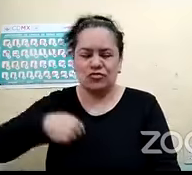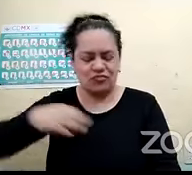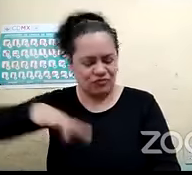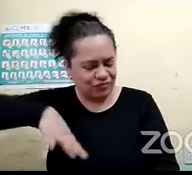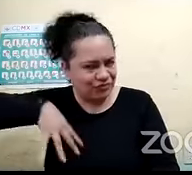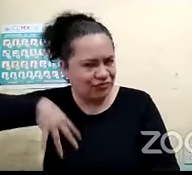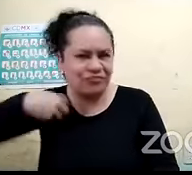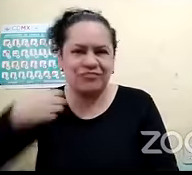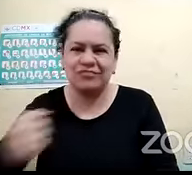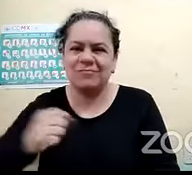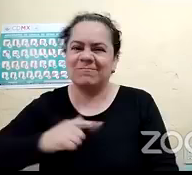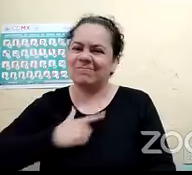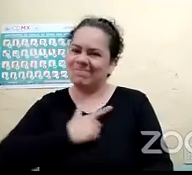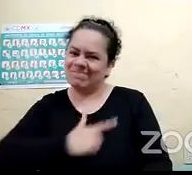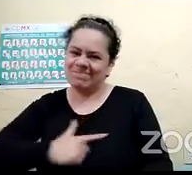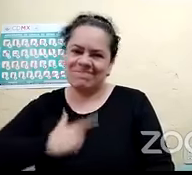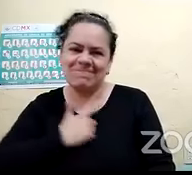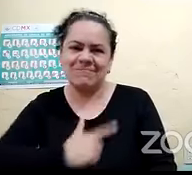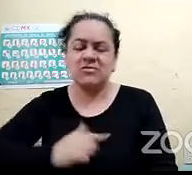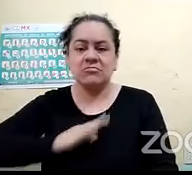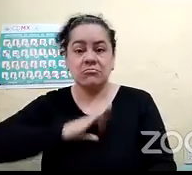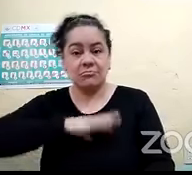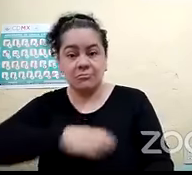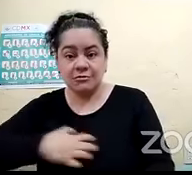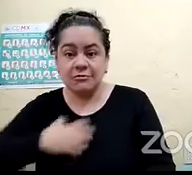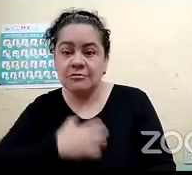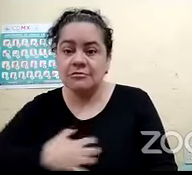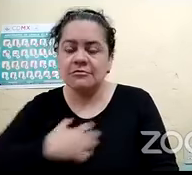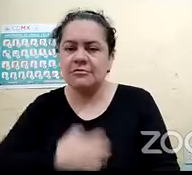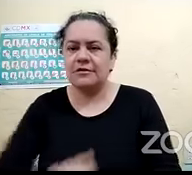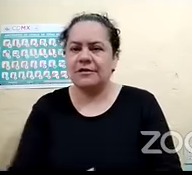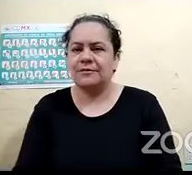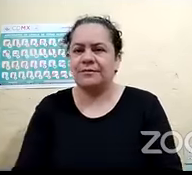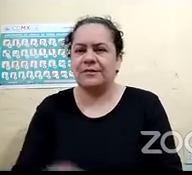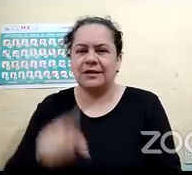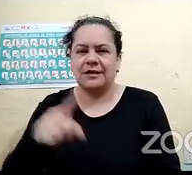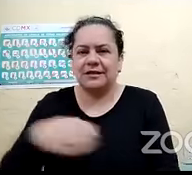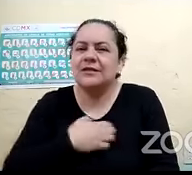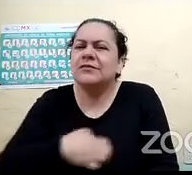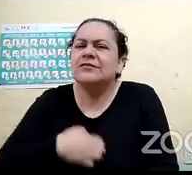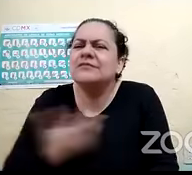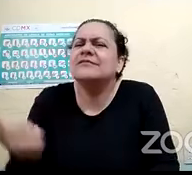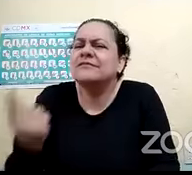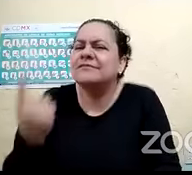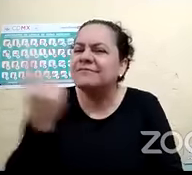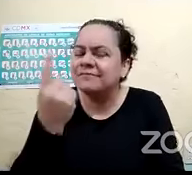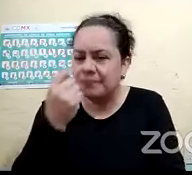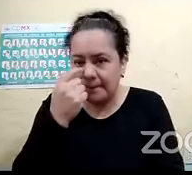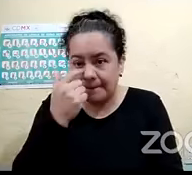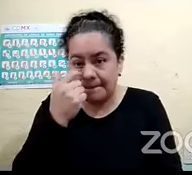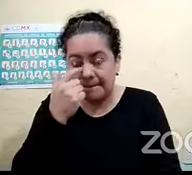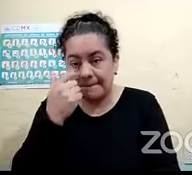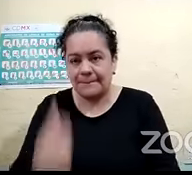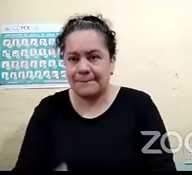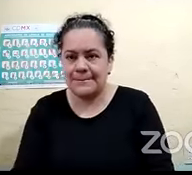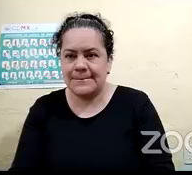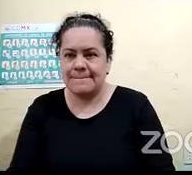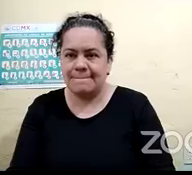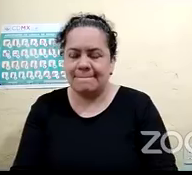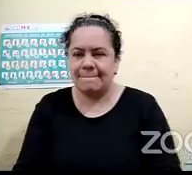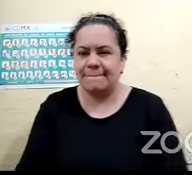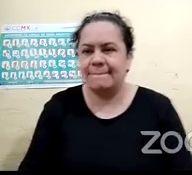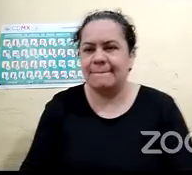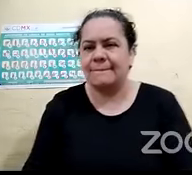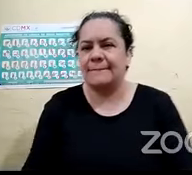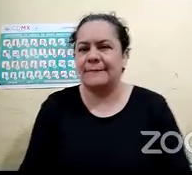Así es. Y, aparte, tienes un hobby muy padre, ¿verdad? ¿Vale? Tienes un